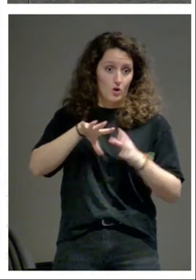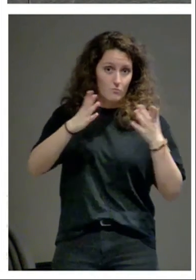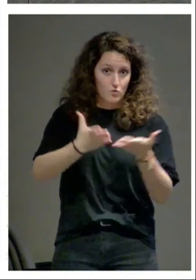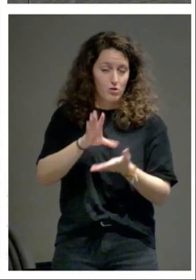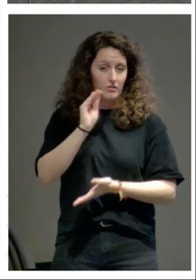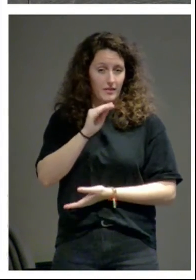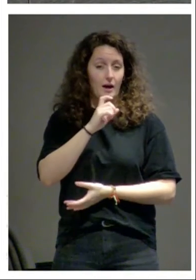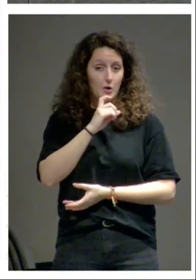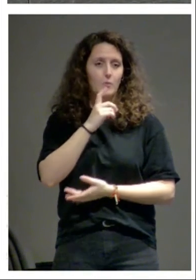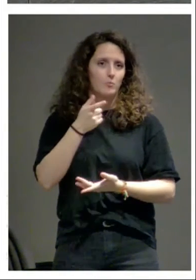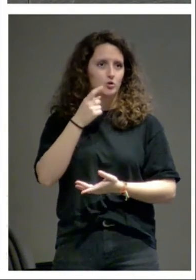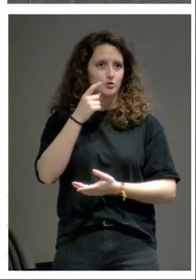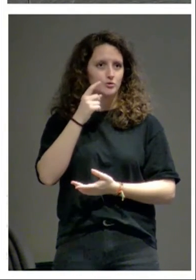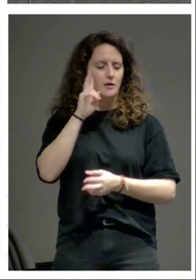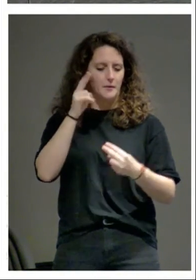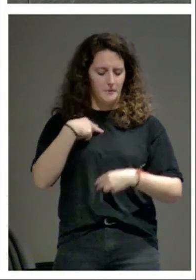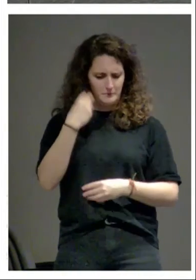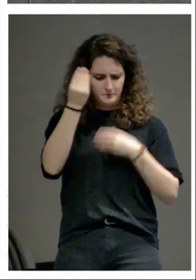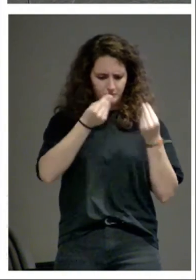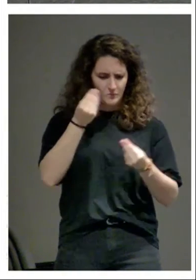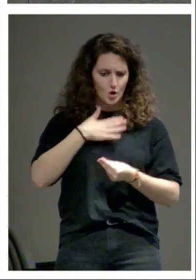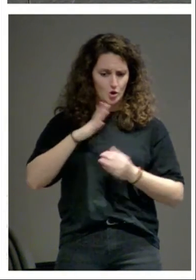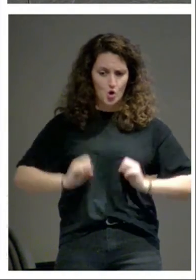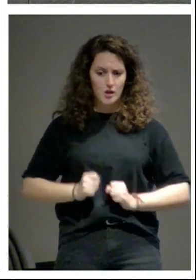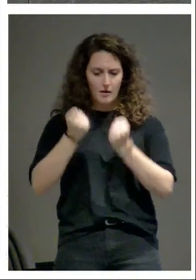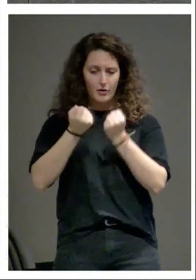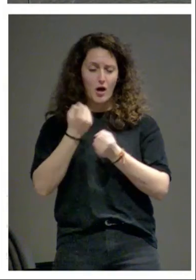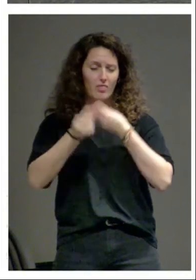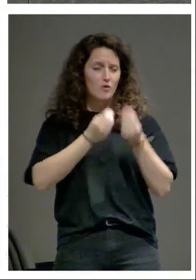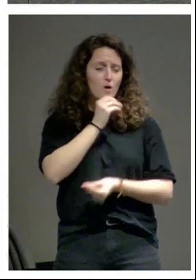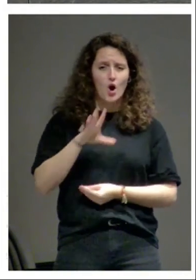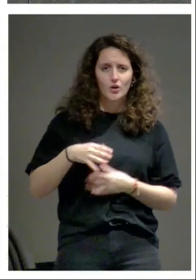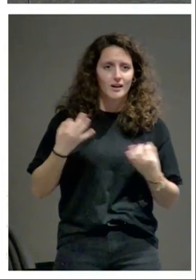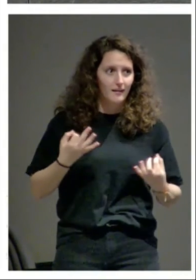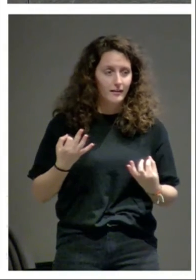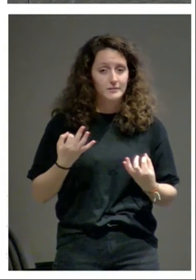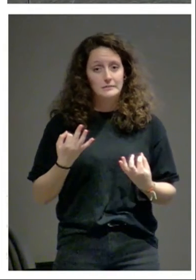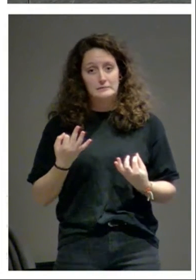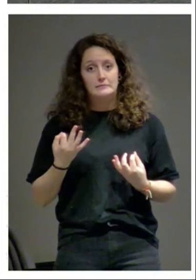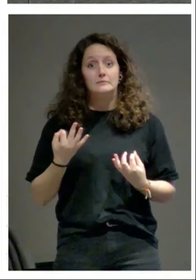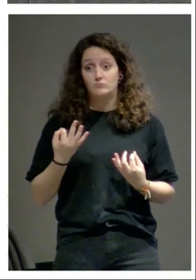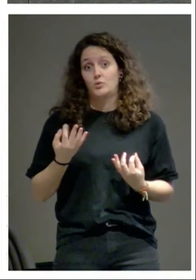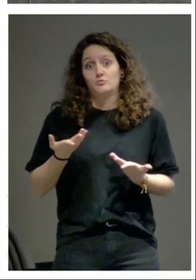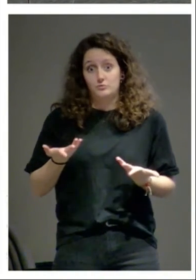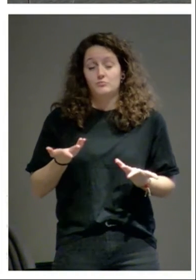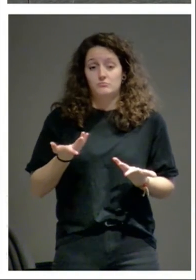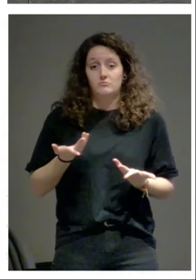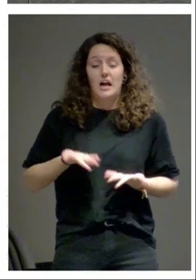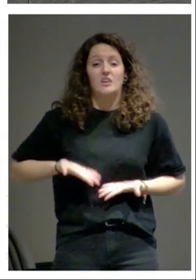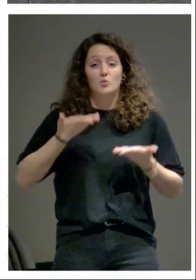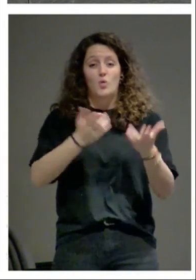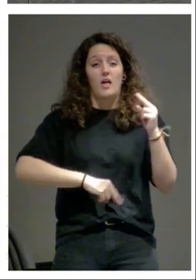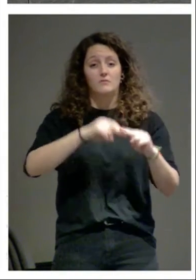plantean a ver para mi salvación ¿qué es lo mejor que puedo hacer? pues entre otras cosas construir iglesias